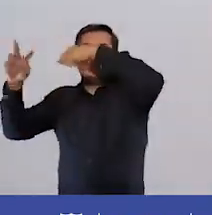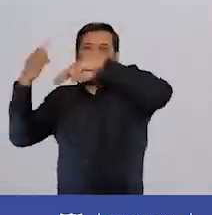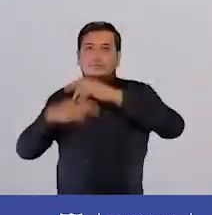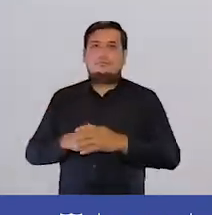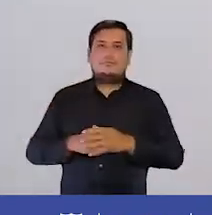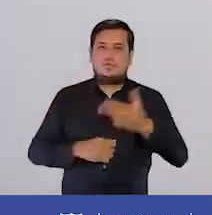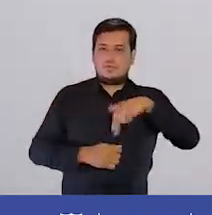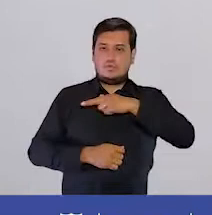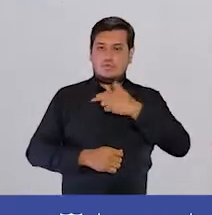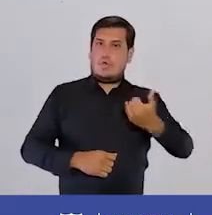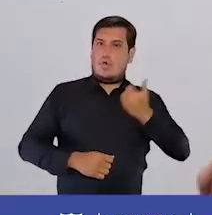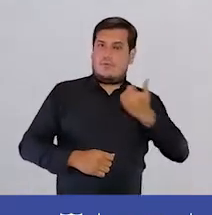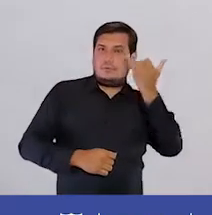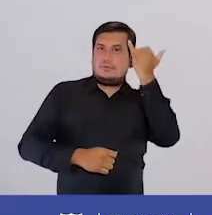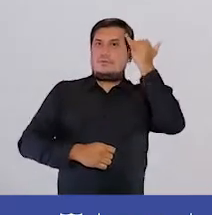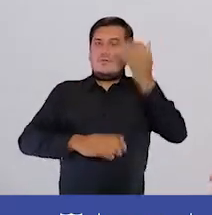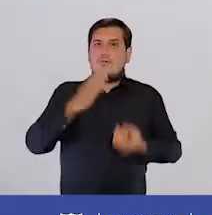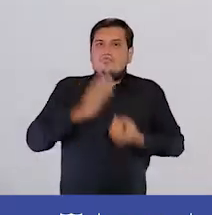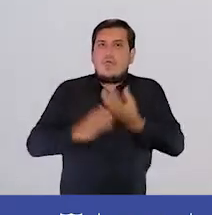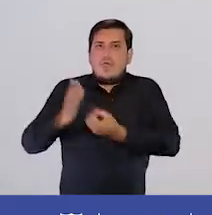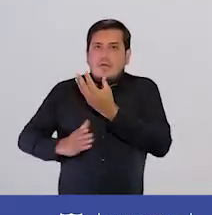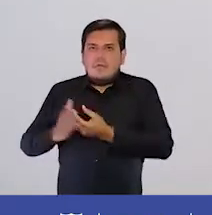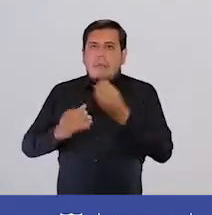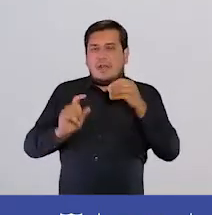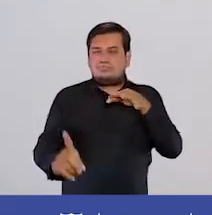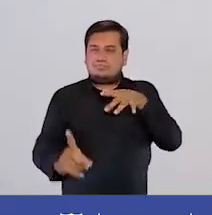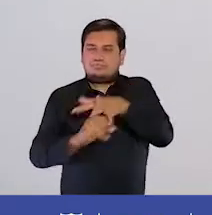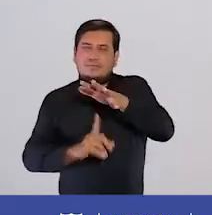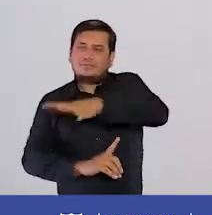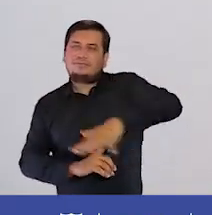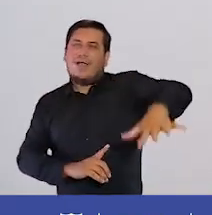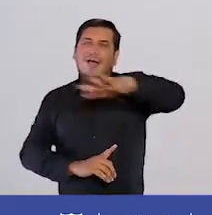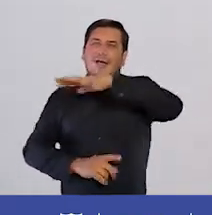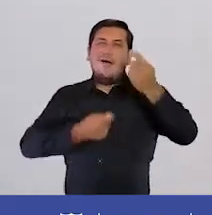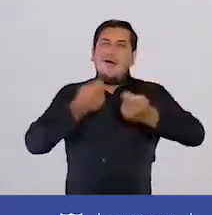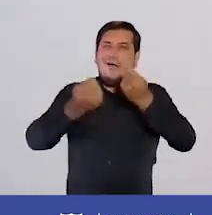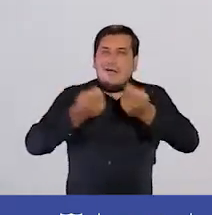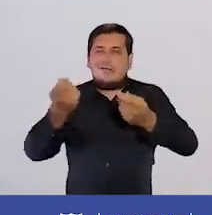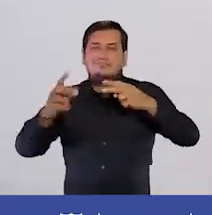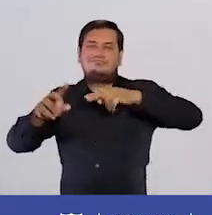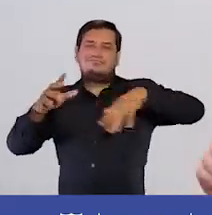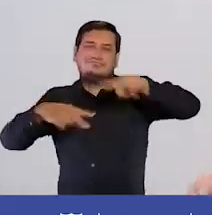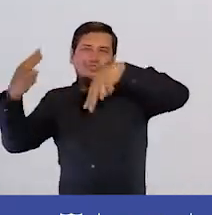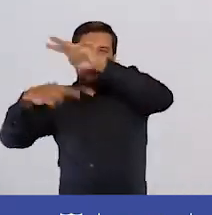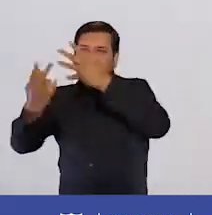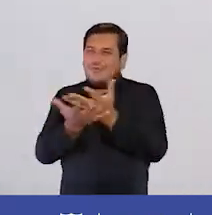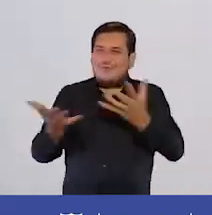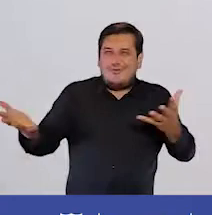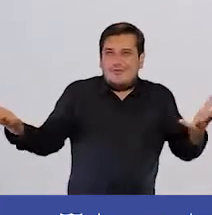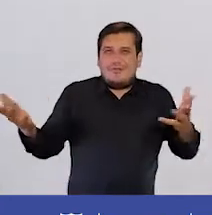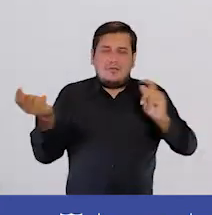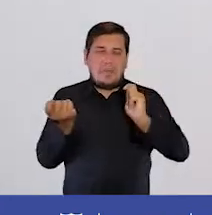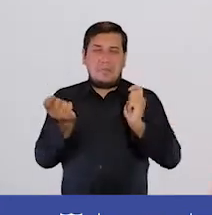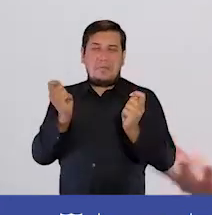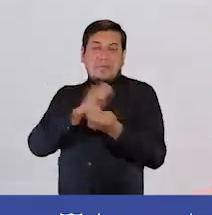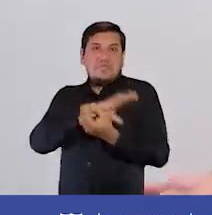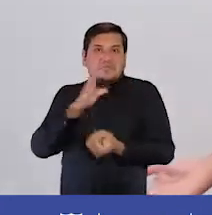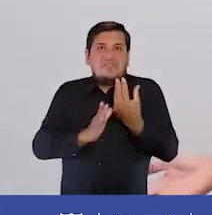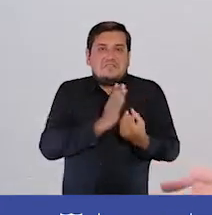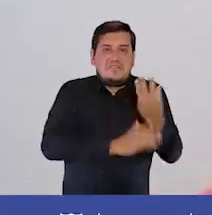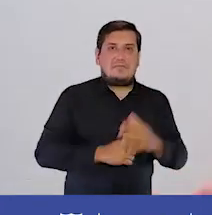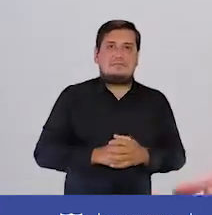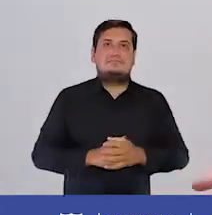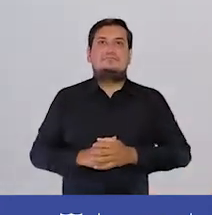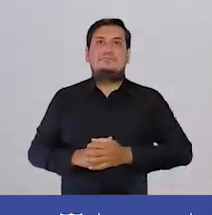como jóvenes seremos aquellos que vamos a tener ideas innovadoras y que generarán un cambio en nuestro sector, incluso a corto plazo. Es por